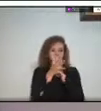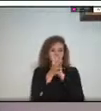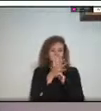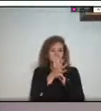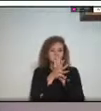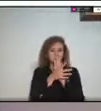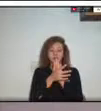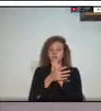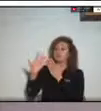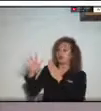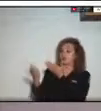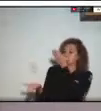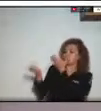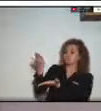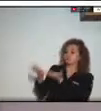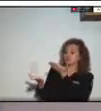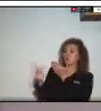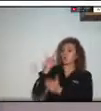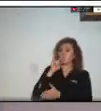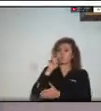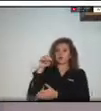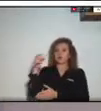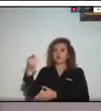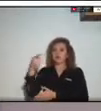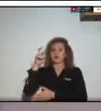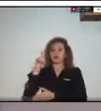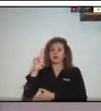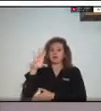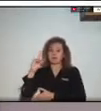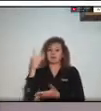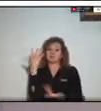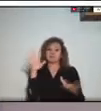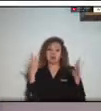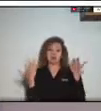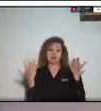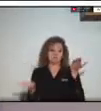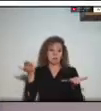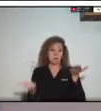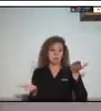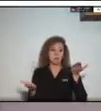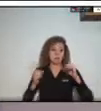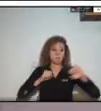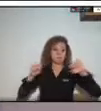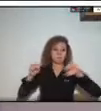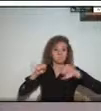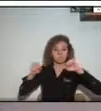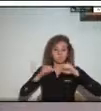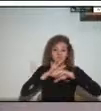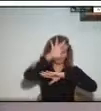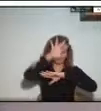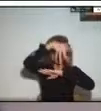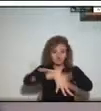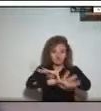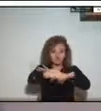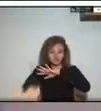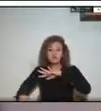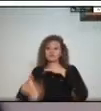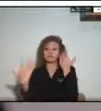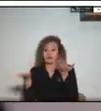los reportados por la UNGRD y en el caso de movimientos en masa por el servicio geológico colombiano en el CIMA